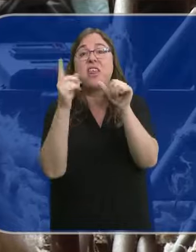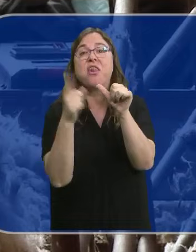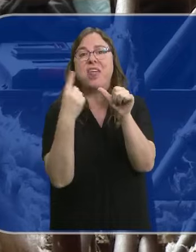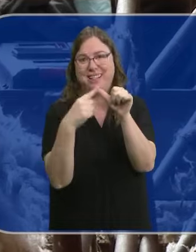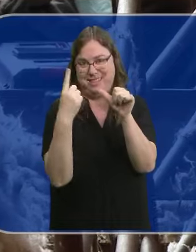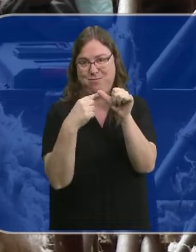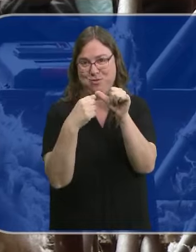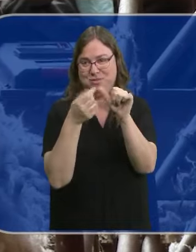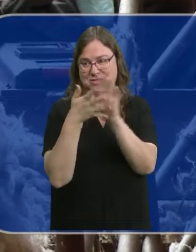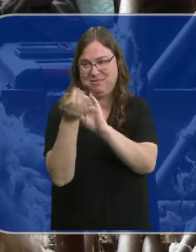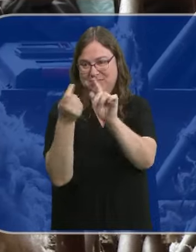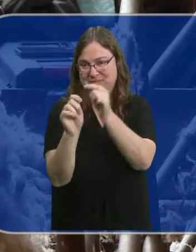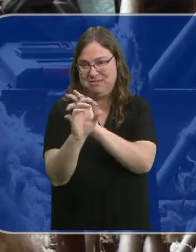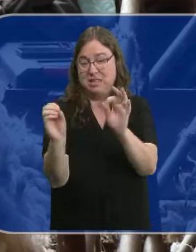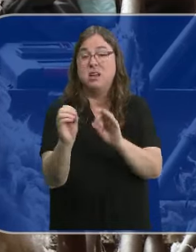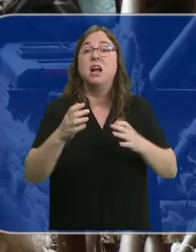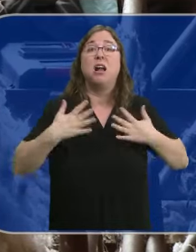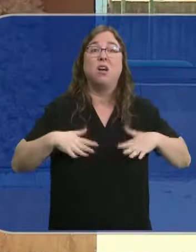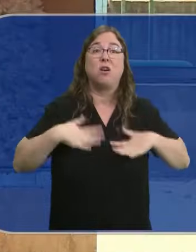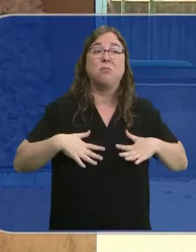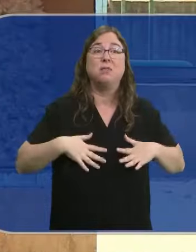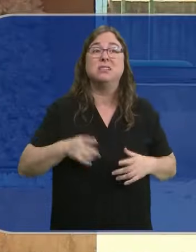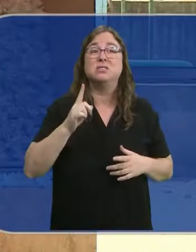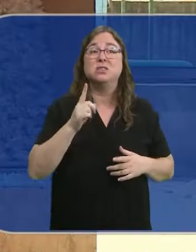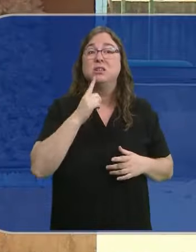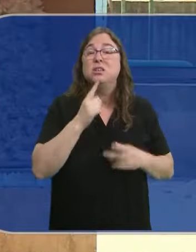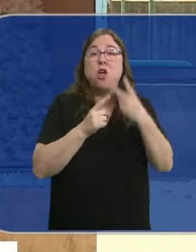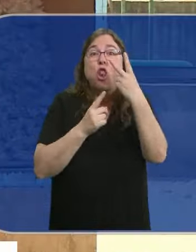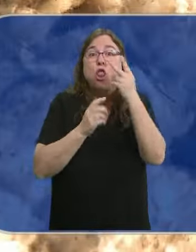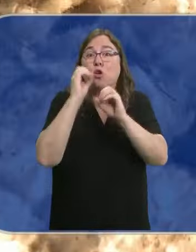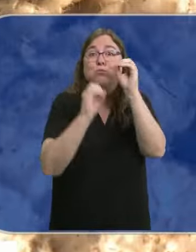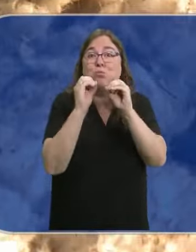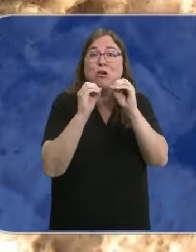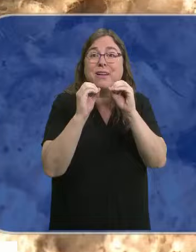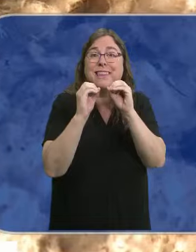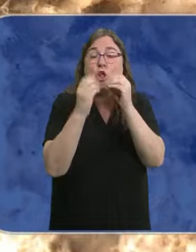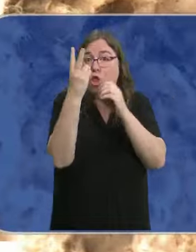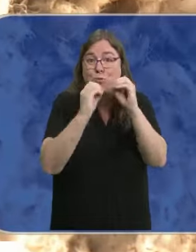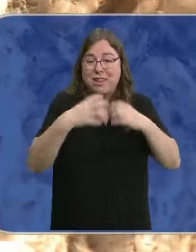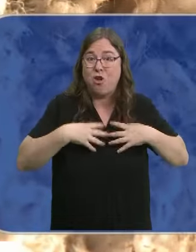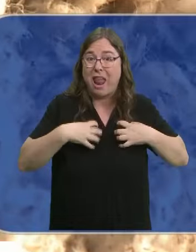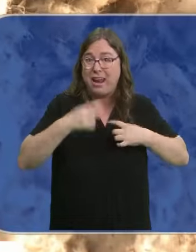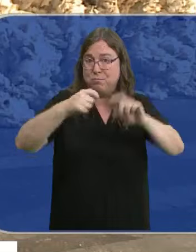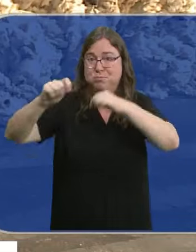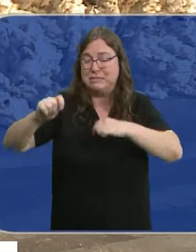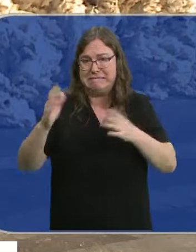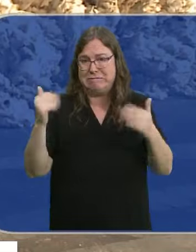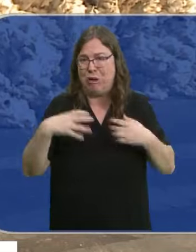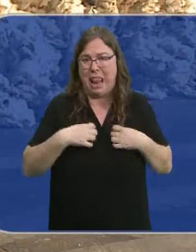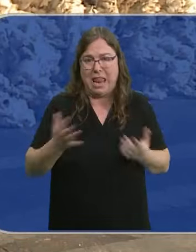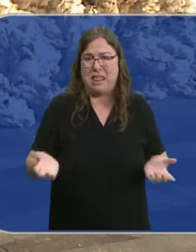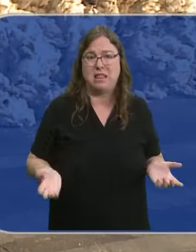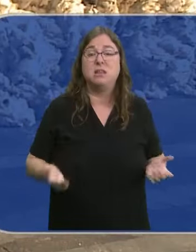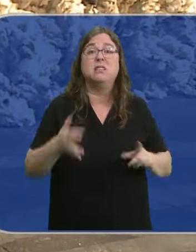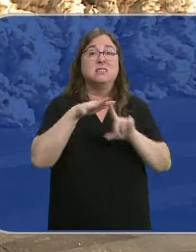salida que tiene en el mercado. Si las prendas textiles simplemente las colocas en un 2% de lana, ya tendríamos la lana colocada por todos los sitios. Pero mientras